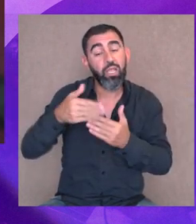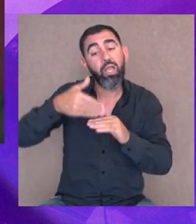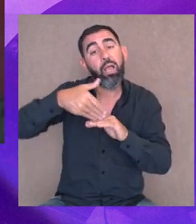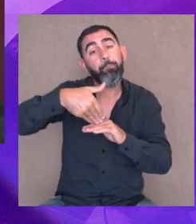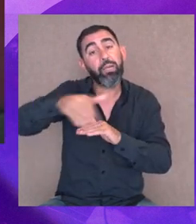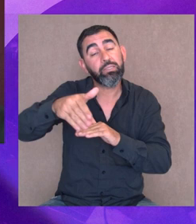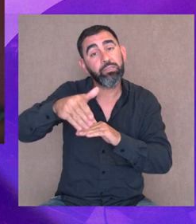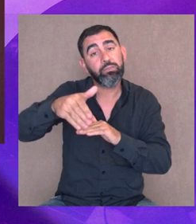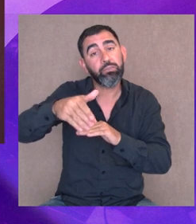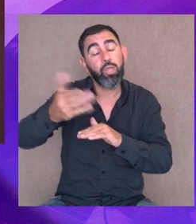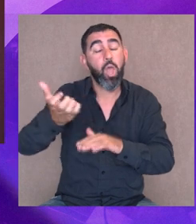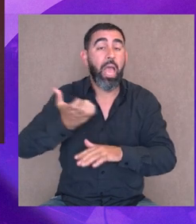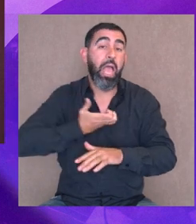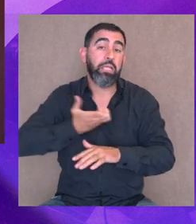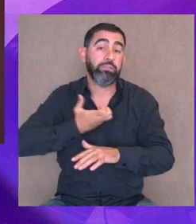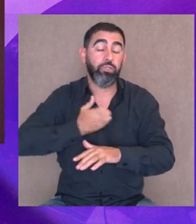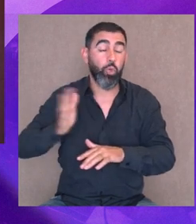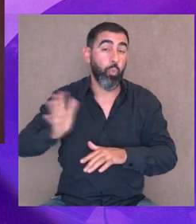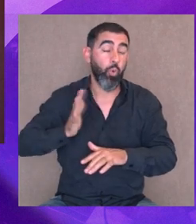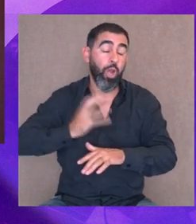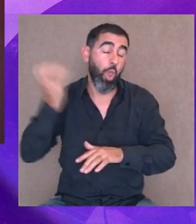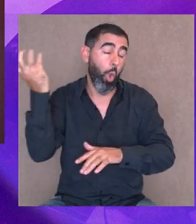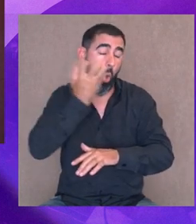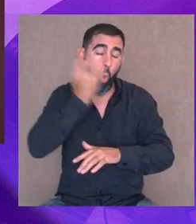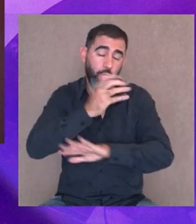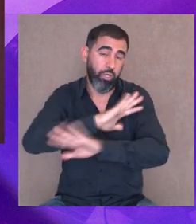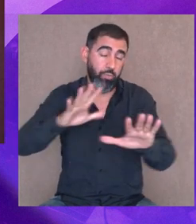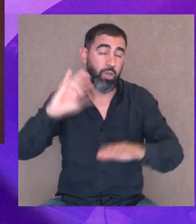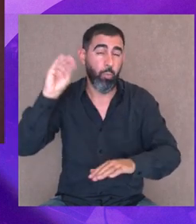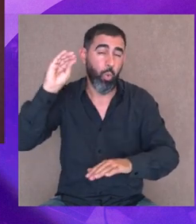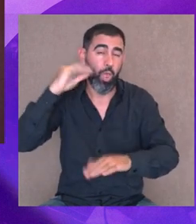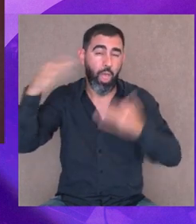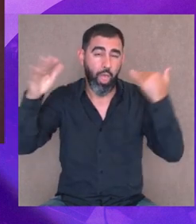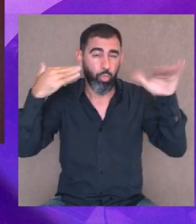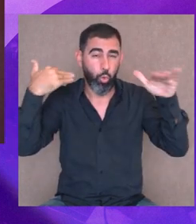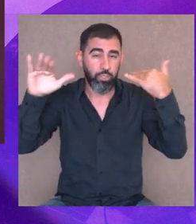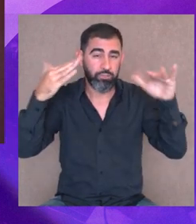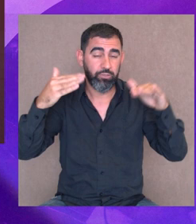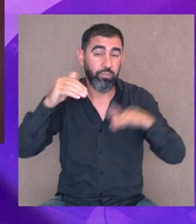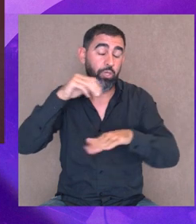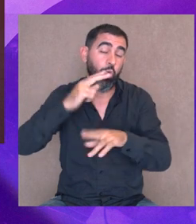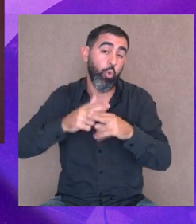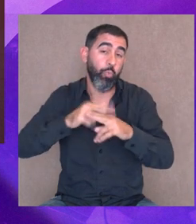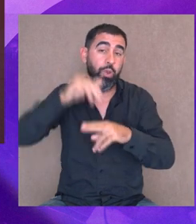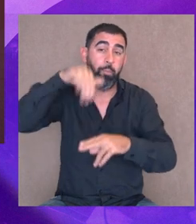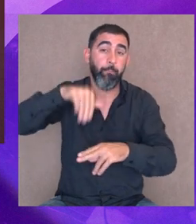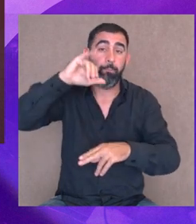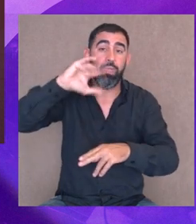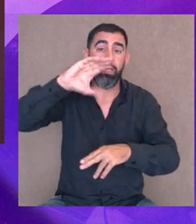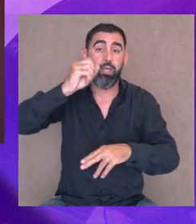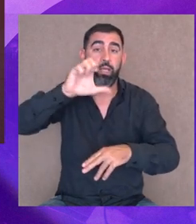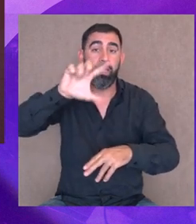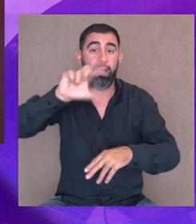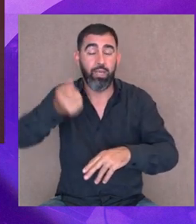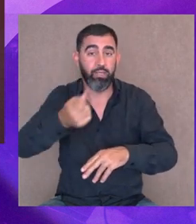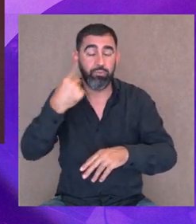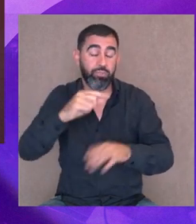salió a partir de un femicidio horrible a una criatura, una muchacha, un adolescente, que se llamaba Micaela, porque se llamaba